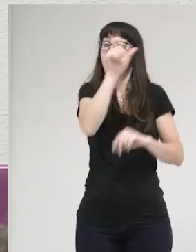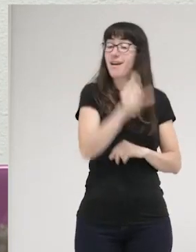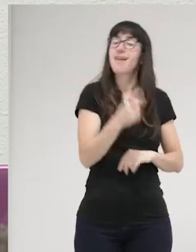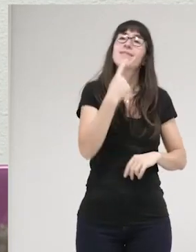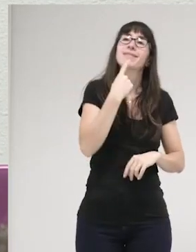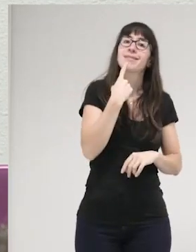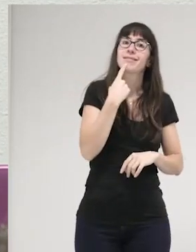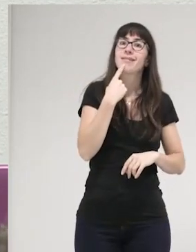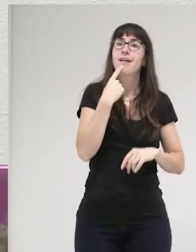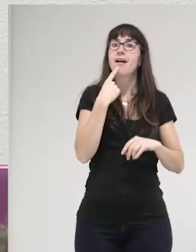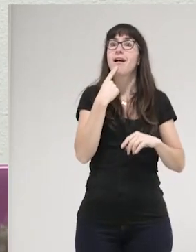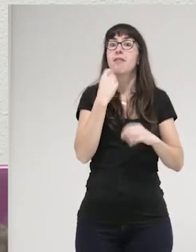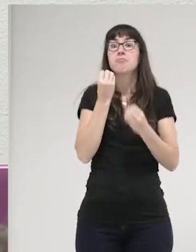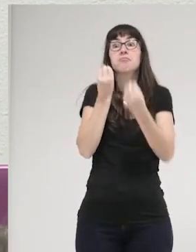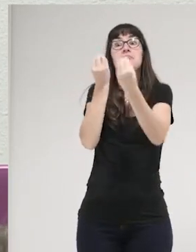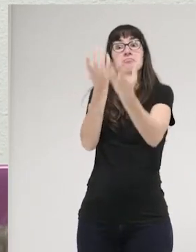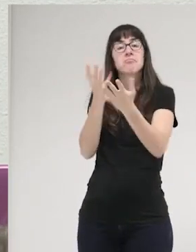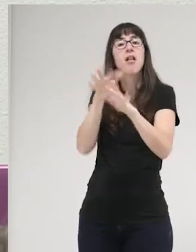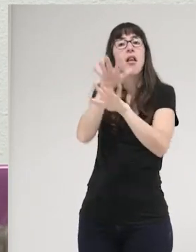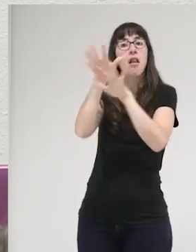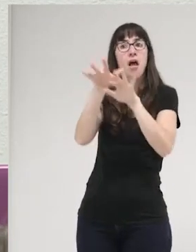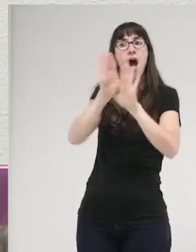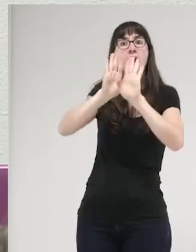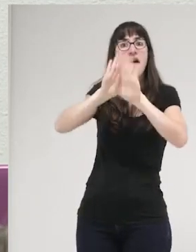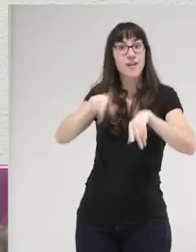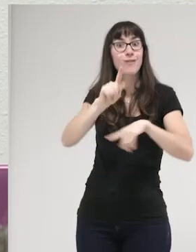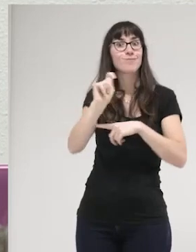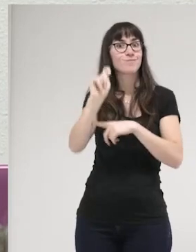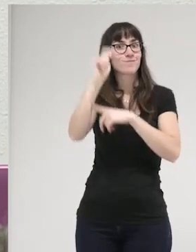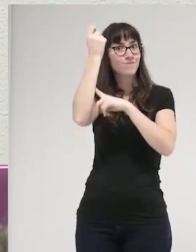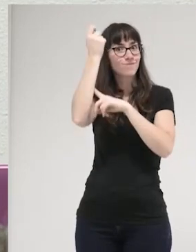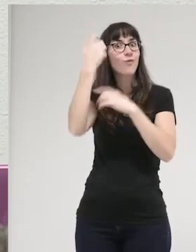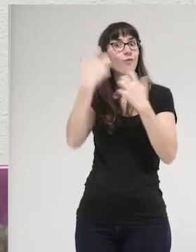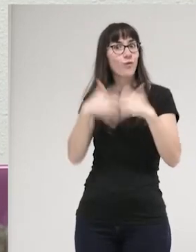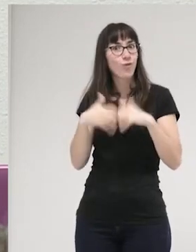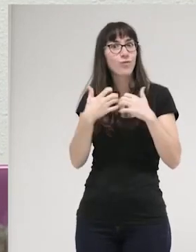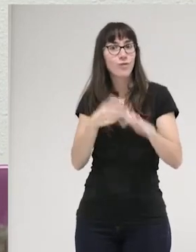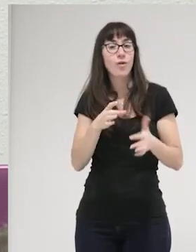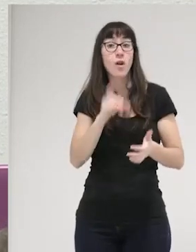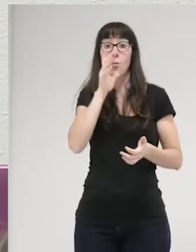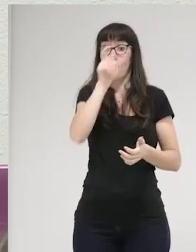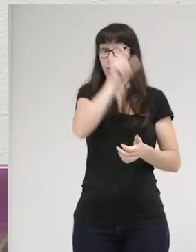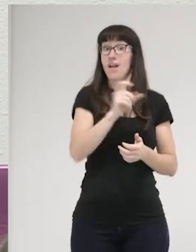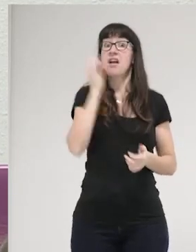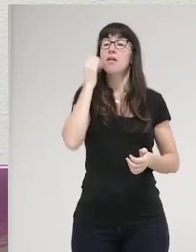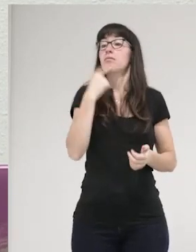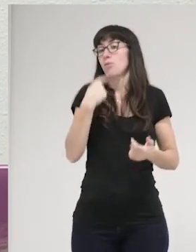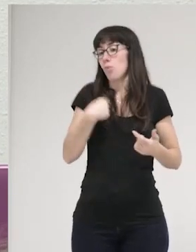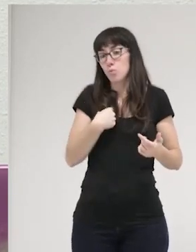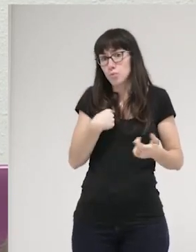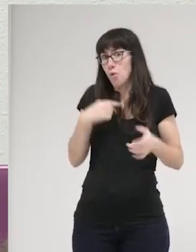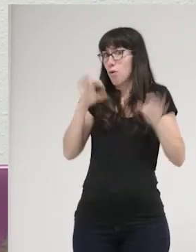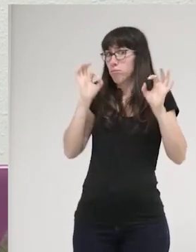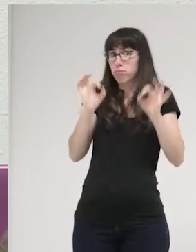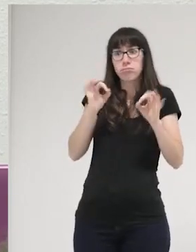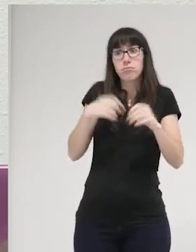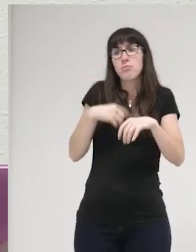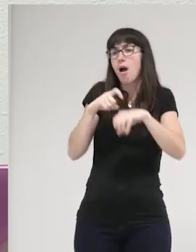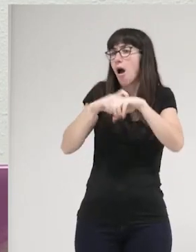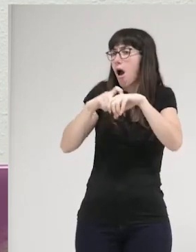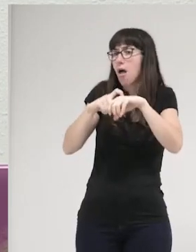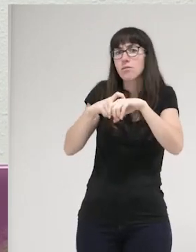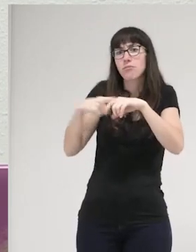eso funciona o sea como realmente ella dice bueno yo soy una persona tan pues eso no tan